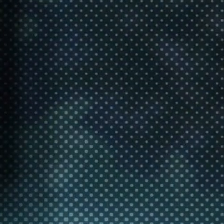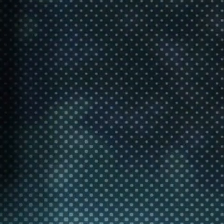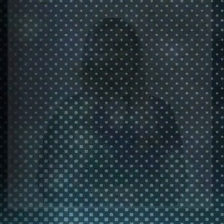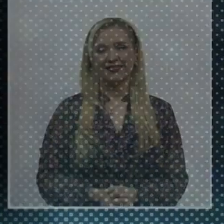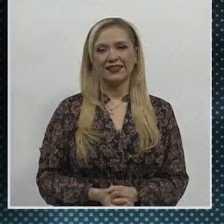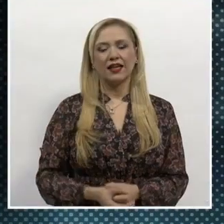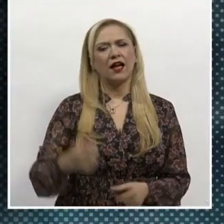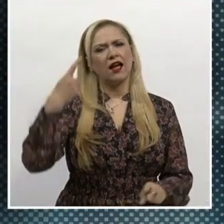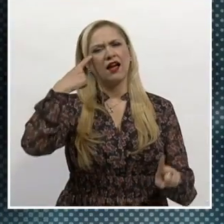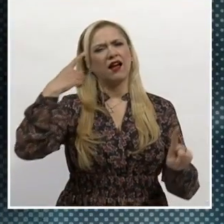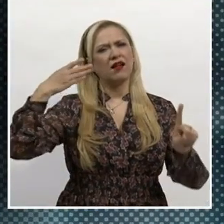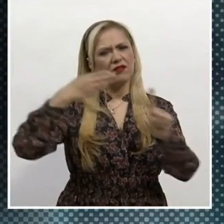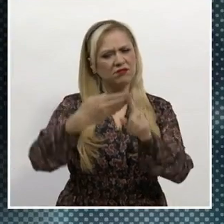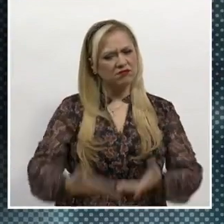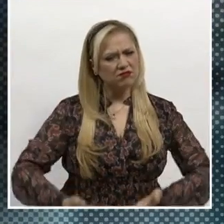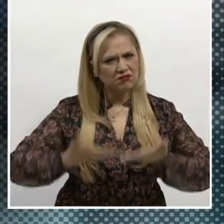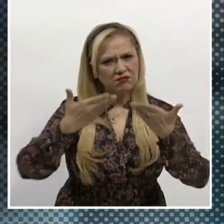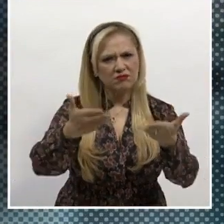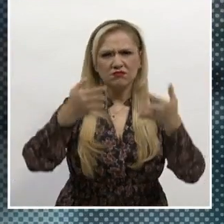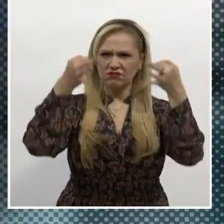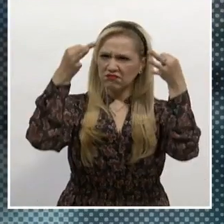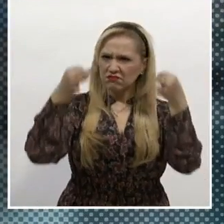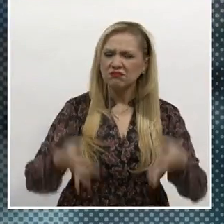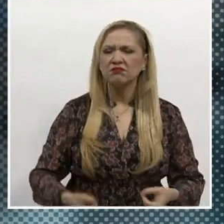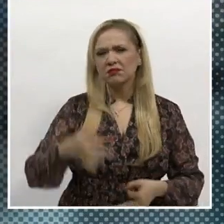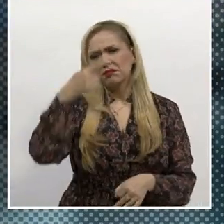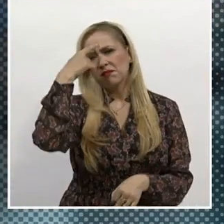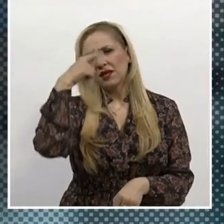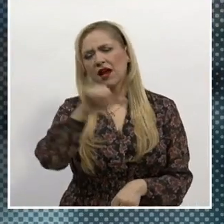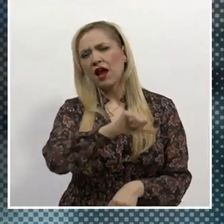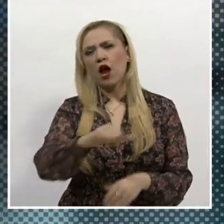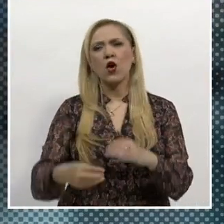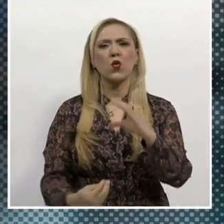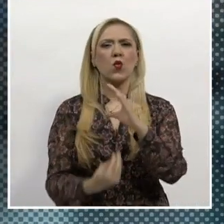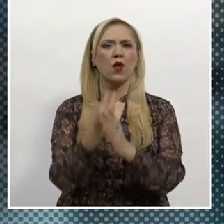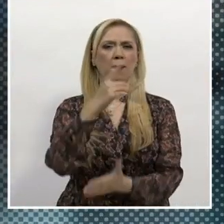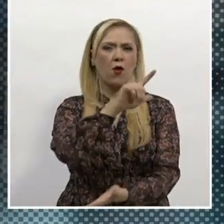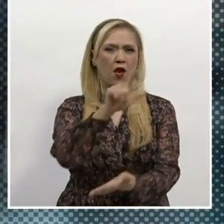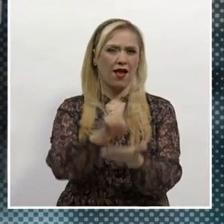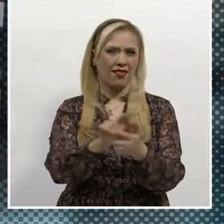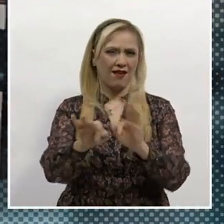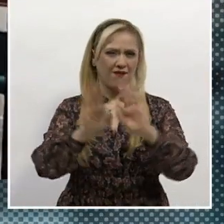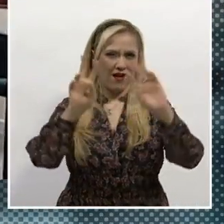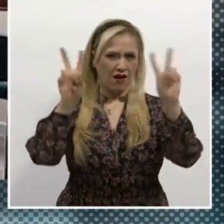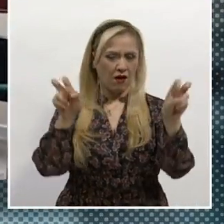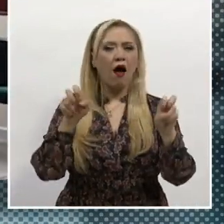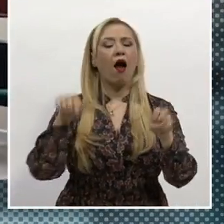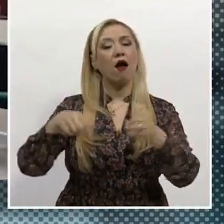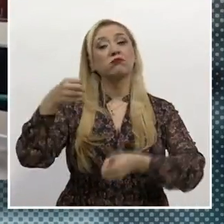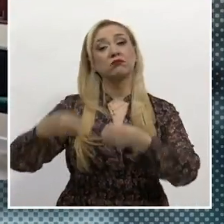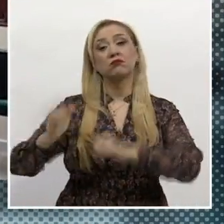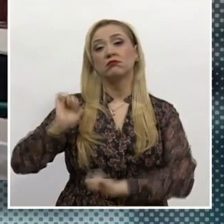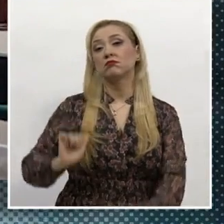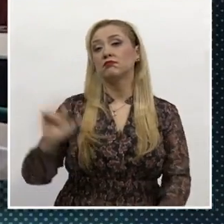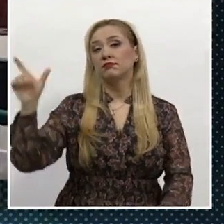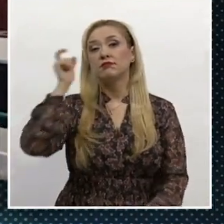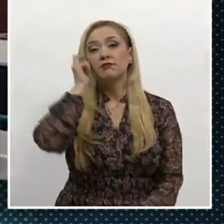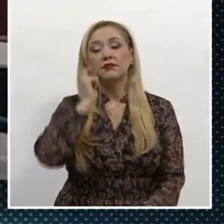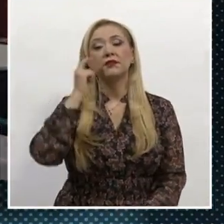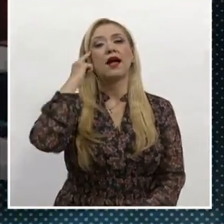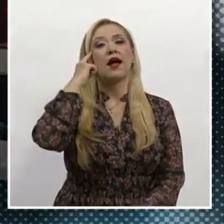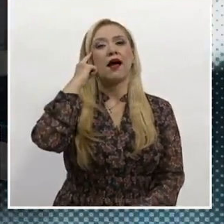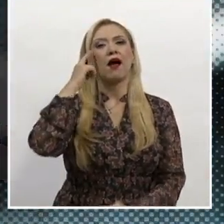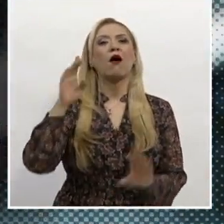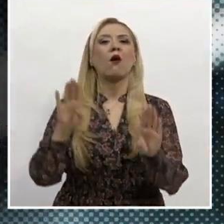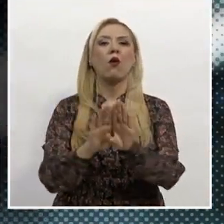Con el fin de garantizar una mayor efectividad en la operación del nuevo sistema de justicia laboral, el Poder Judicial de Guerrero realizó